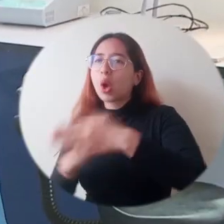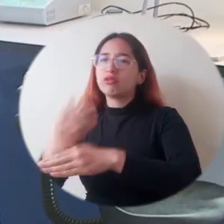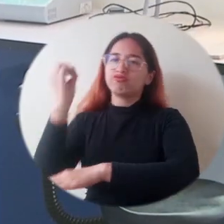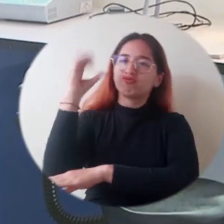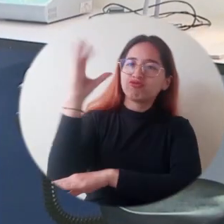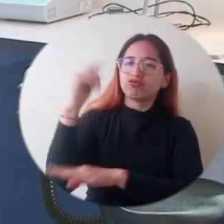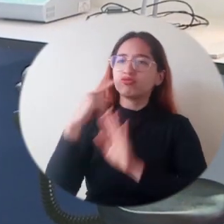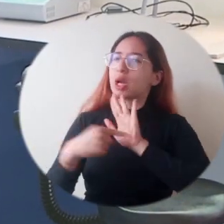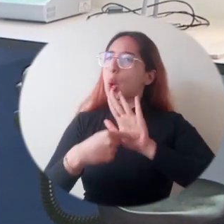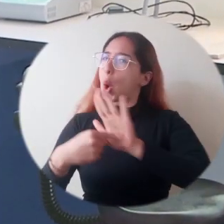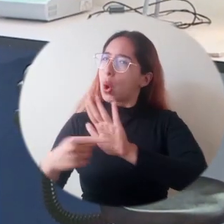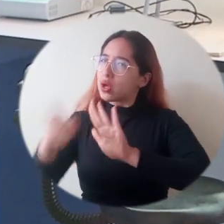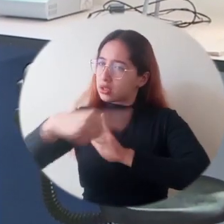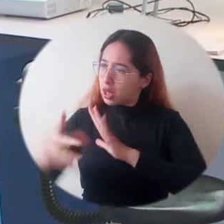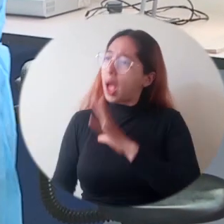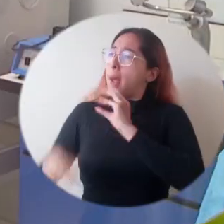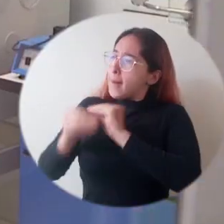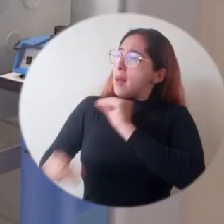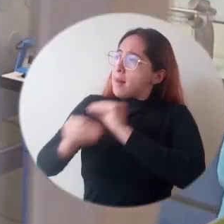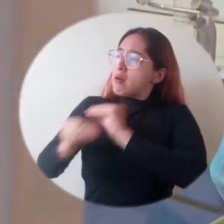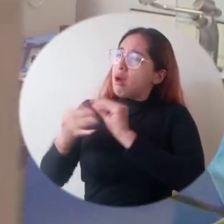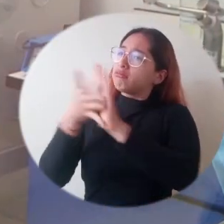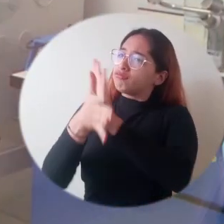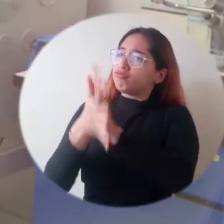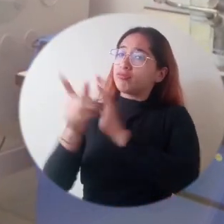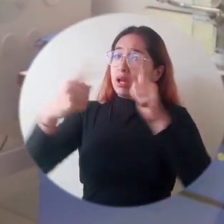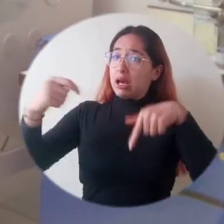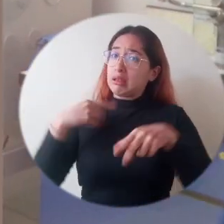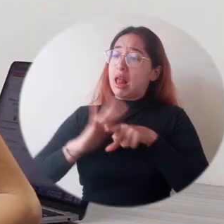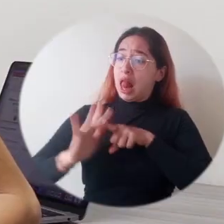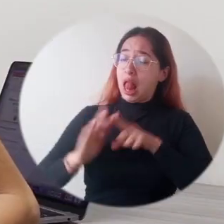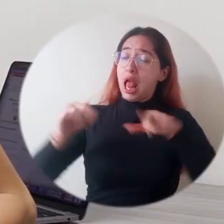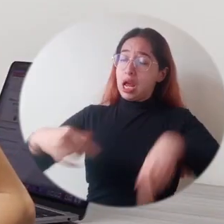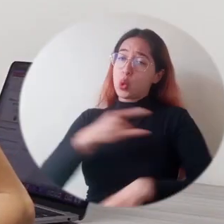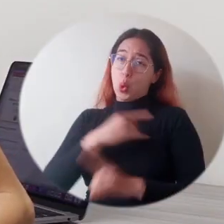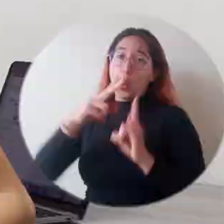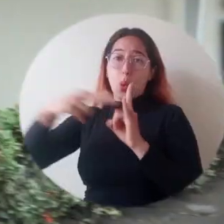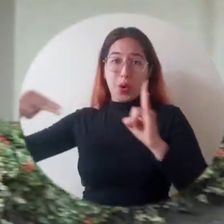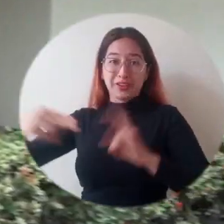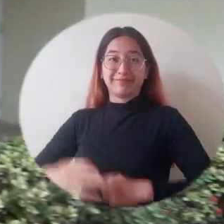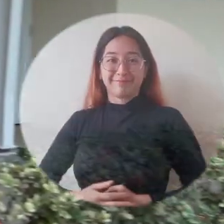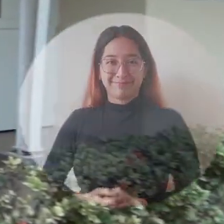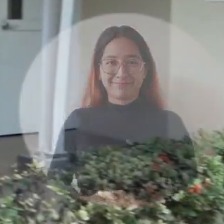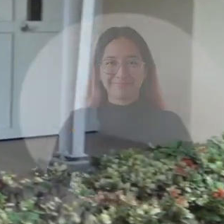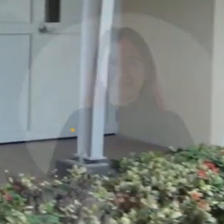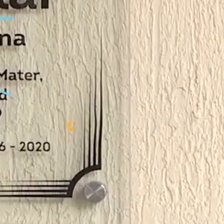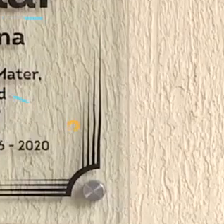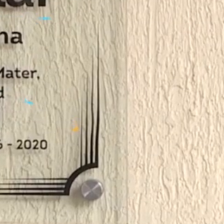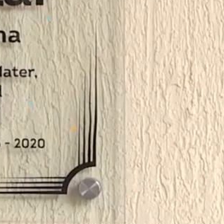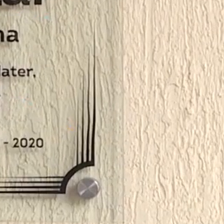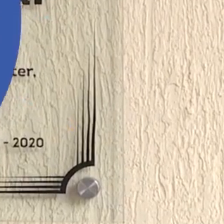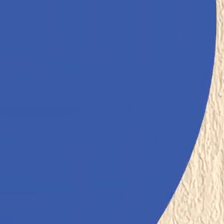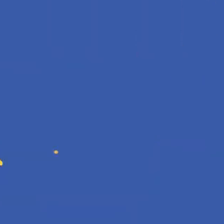eso, como mostrar otras cosas que se pueden hacer y que estamos haciendo acá en Universidad Magdalena.